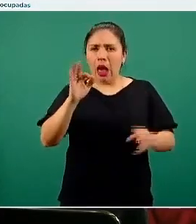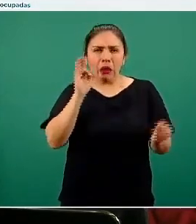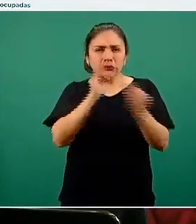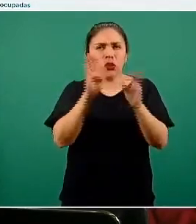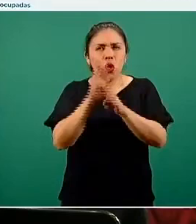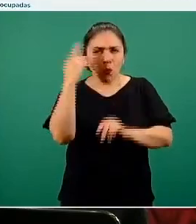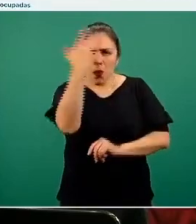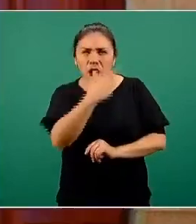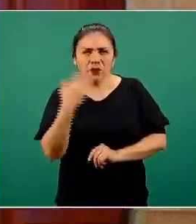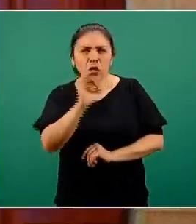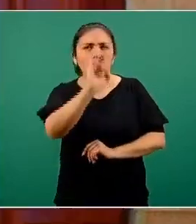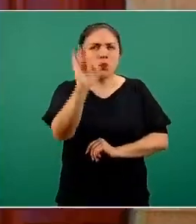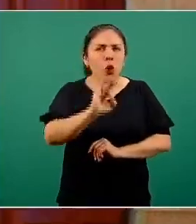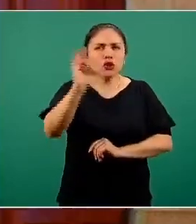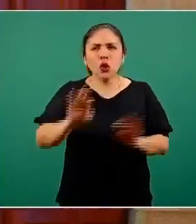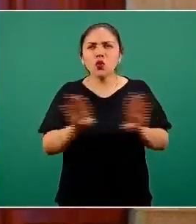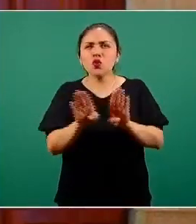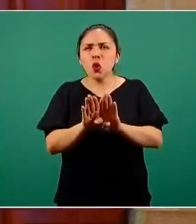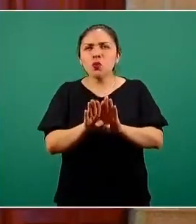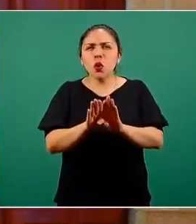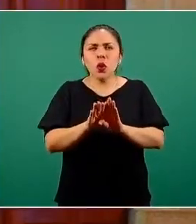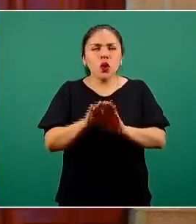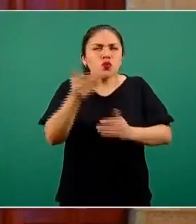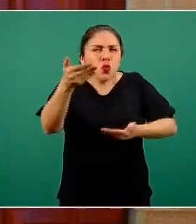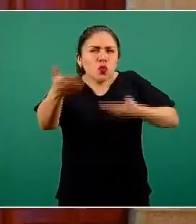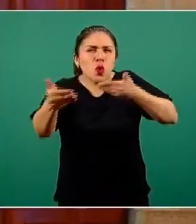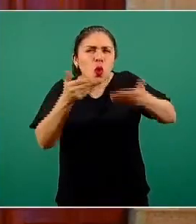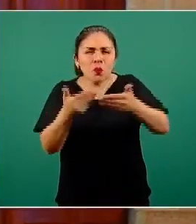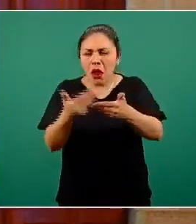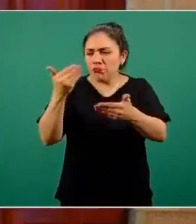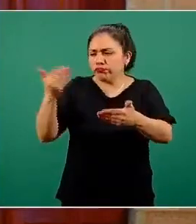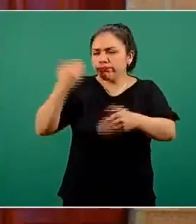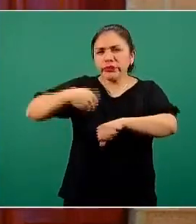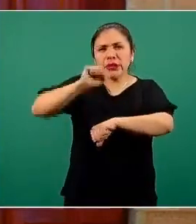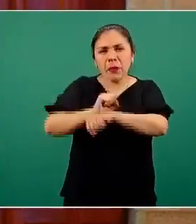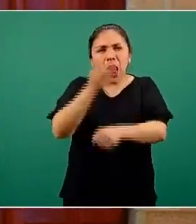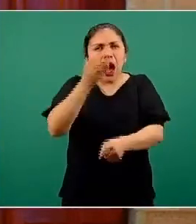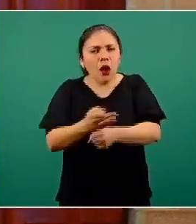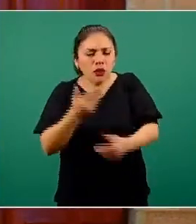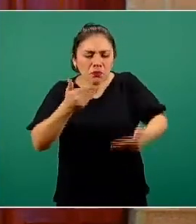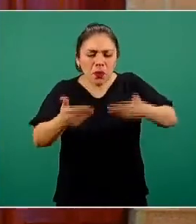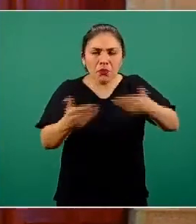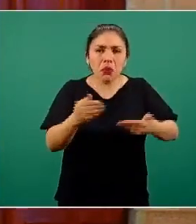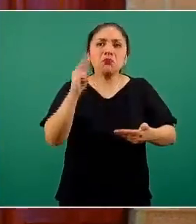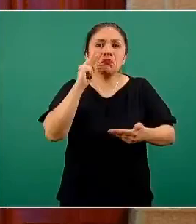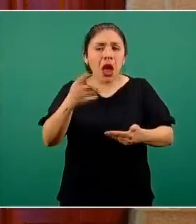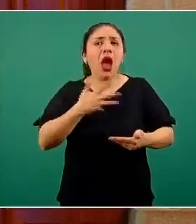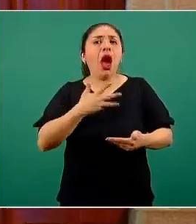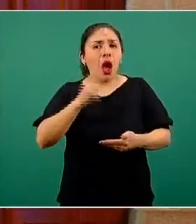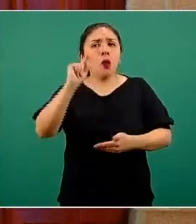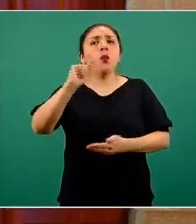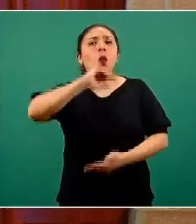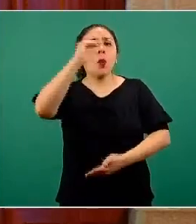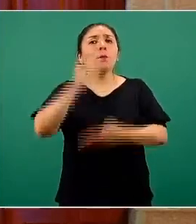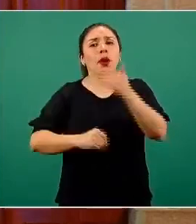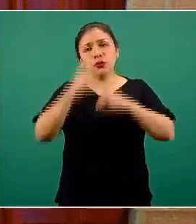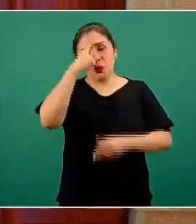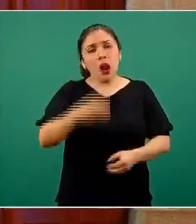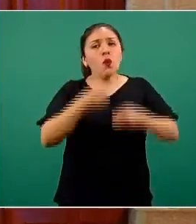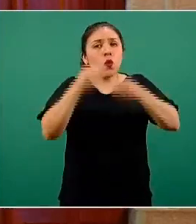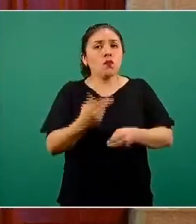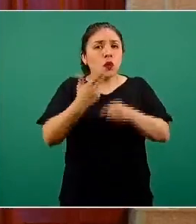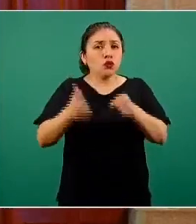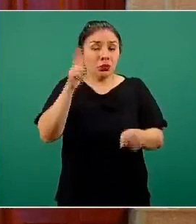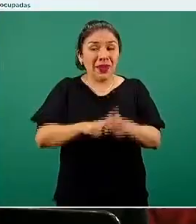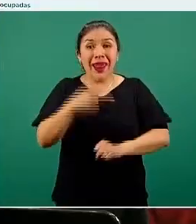los porcentajes y los comparamos a los de semanas previas, aquí podemos notar que sí hemos tenido una disminución en la ocupación.